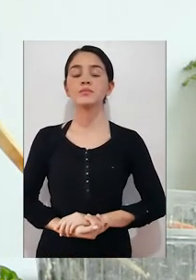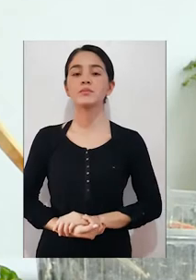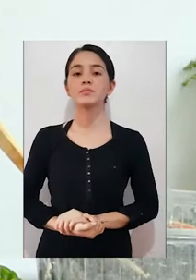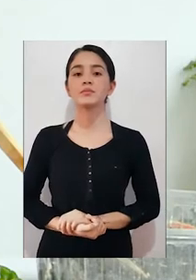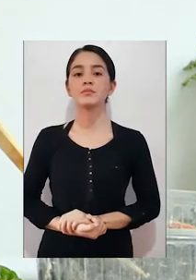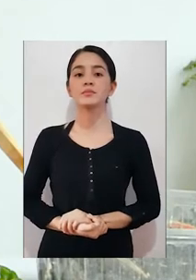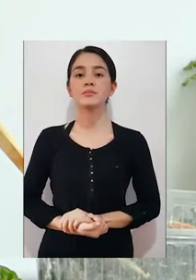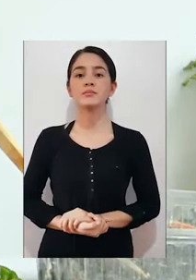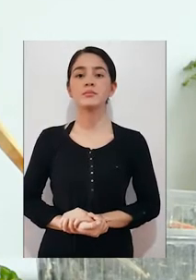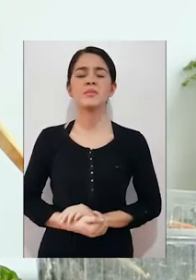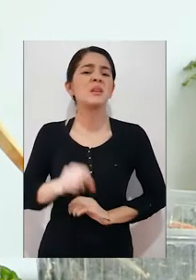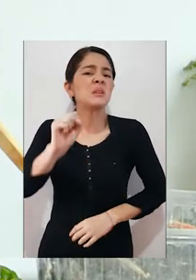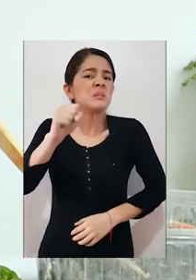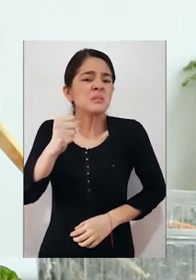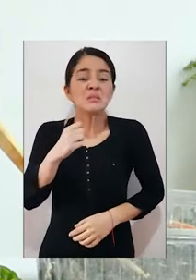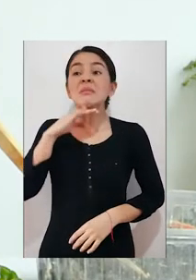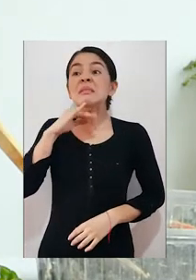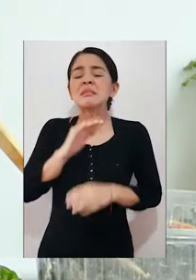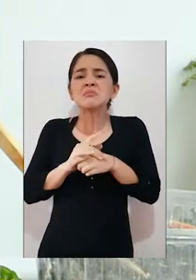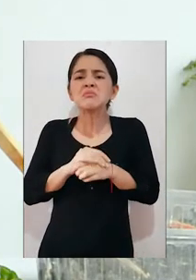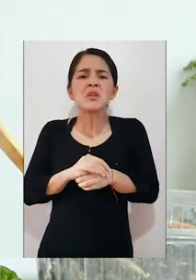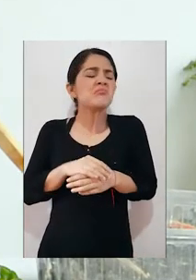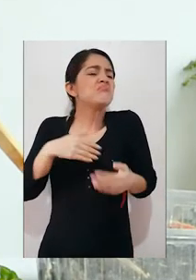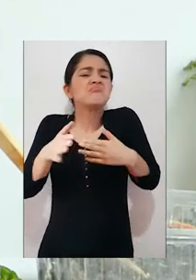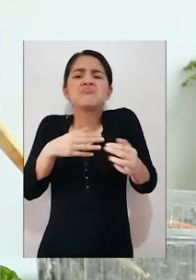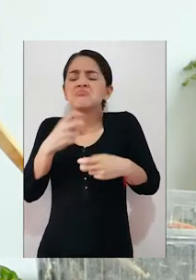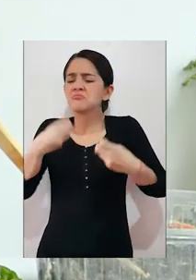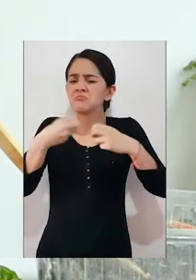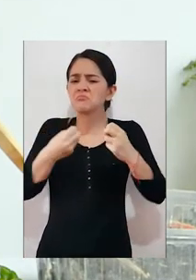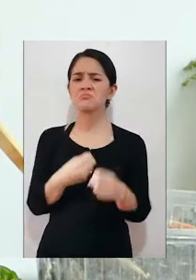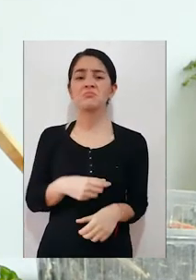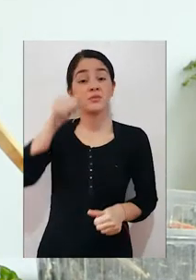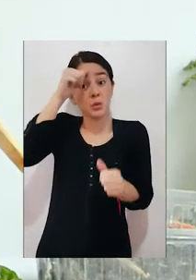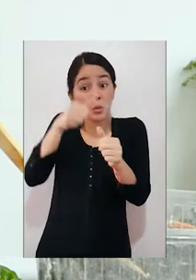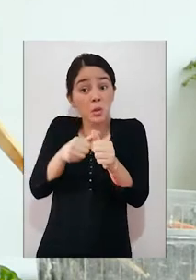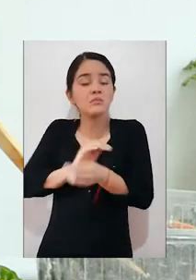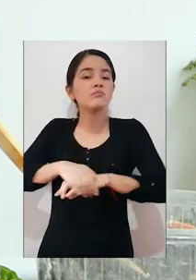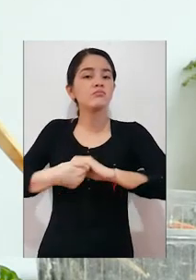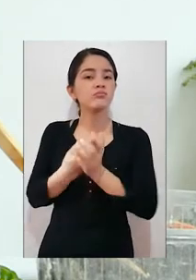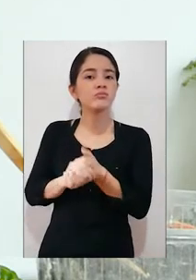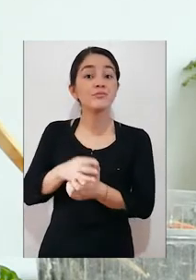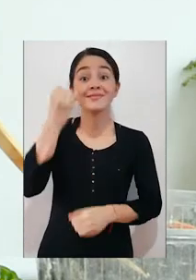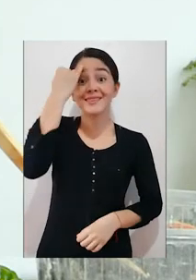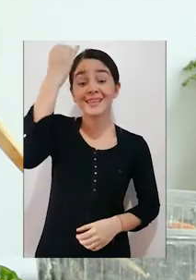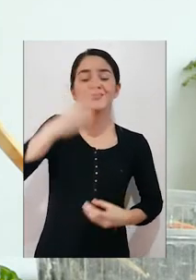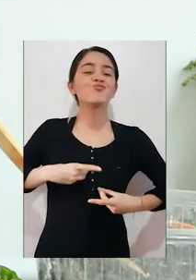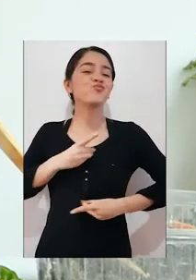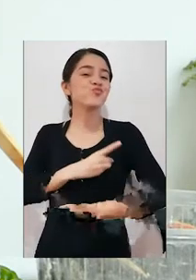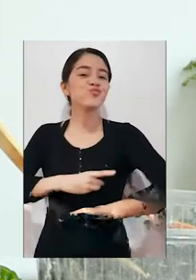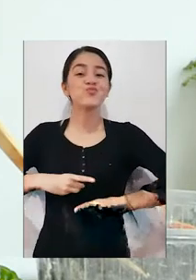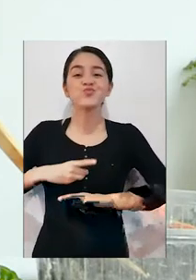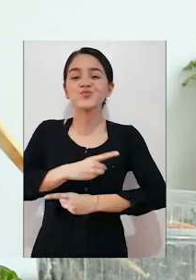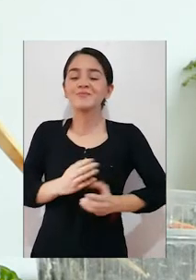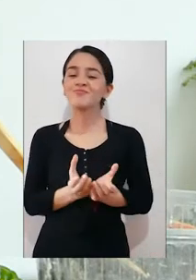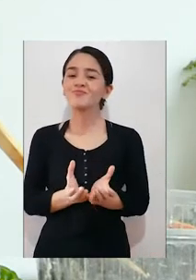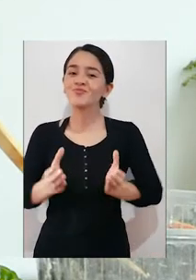si se manchan las manos no hay ningún problema recuerden que las podemos lavar la idea es divertirnos con esta